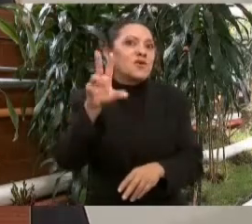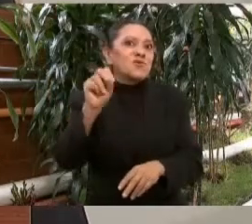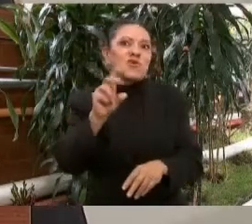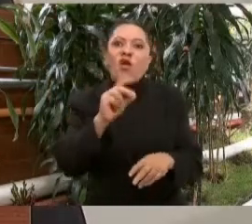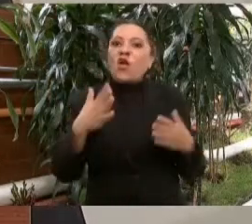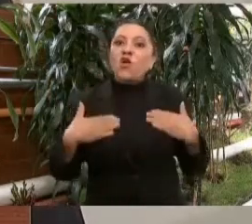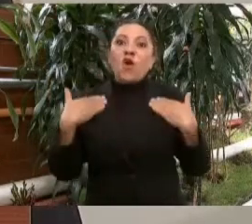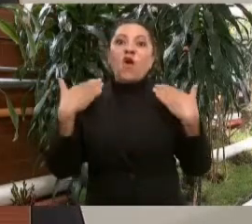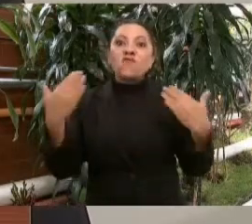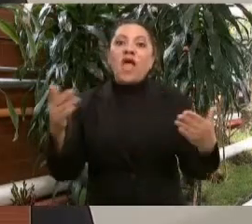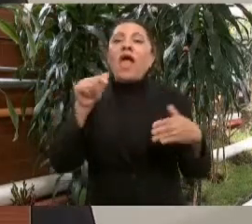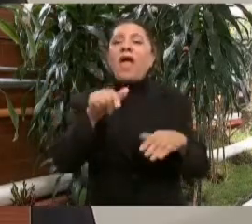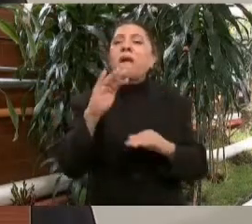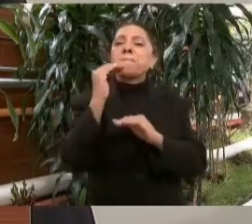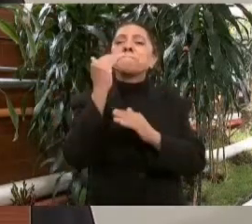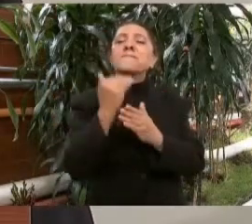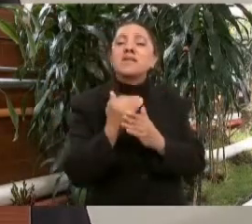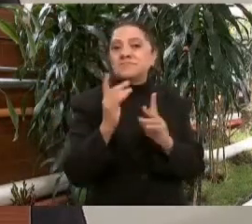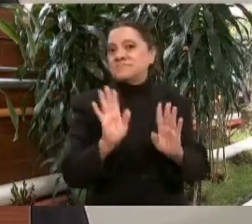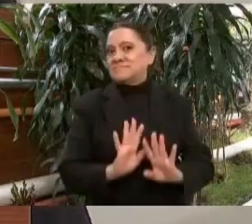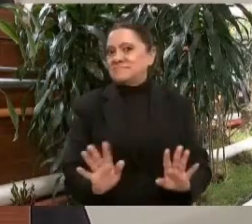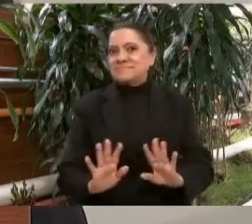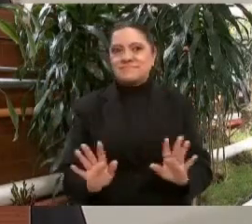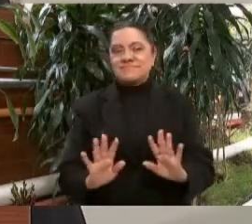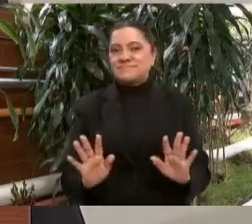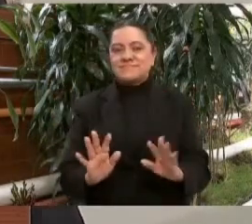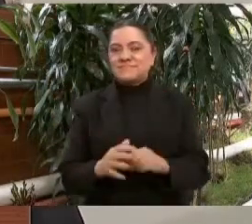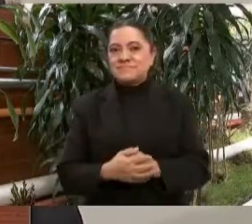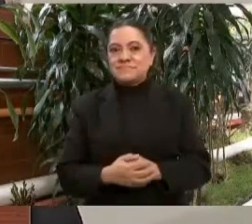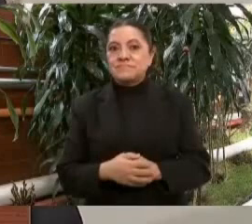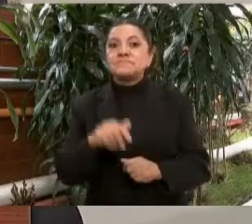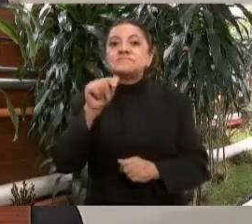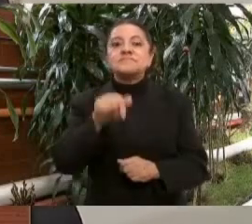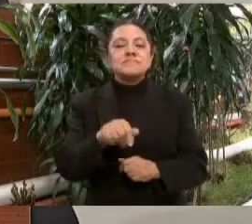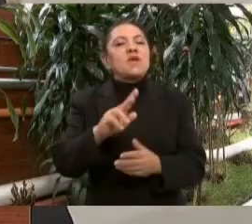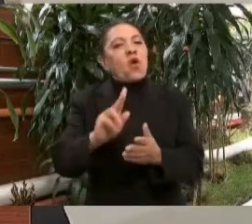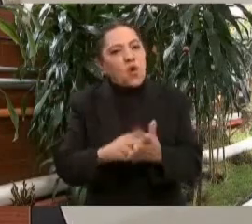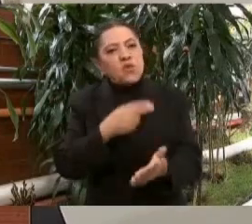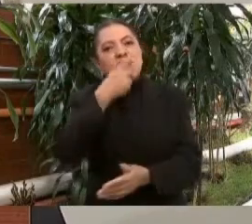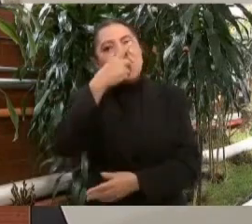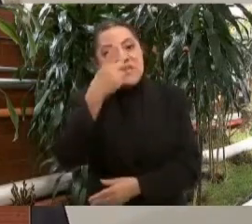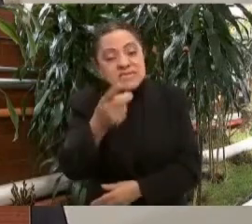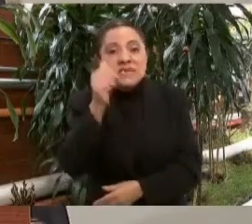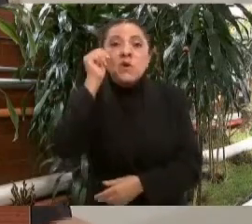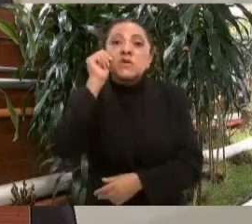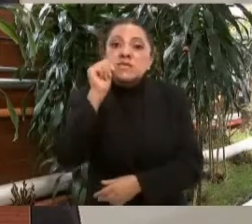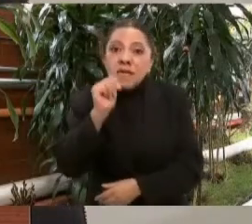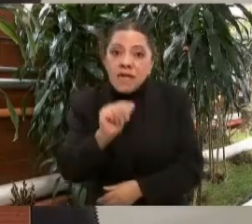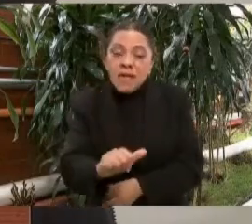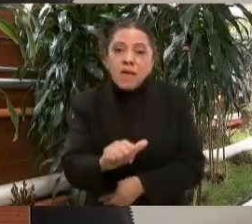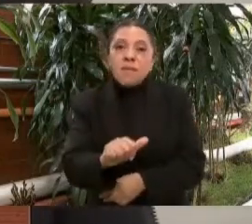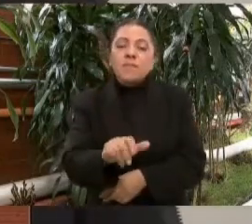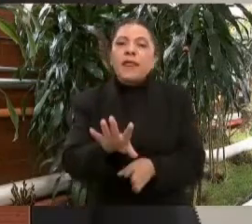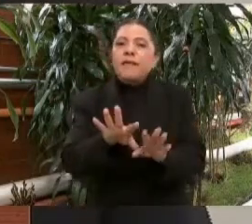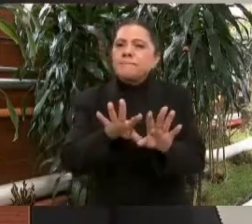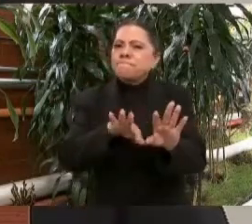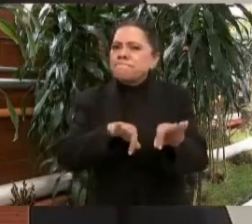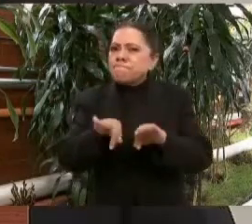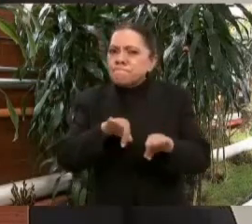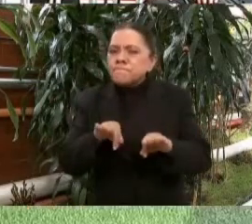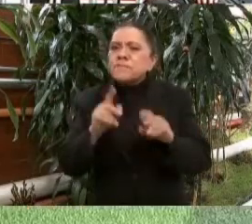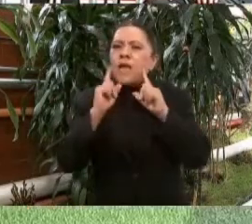repito, hay que actuar siempre de manera